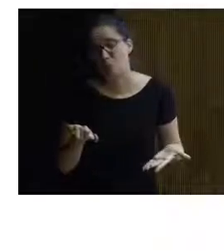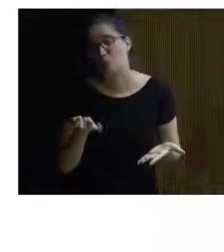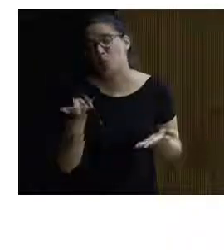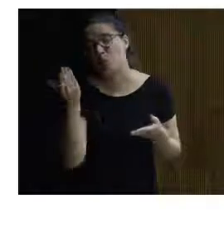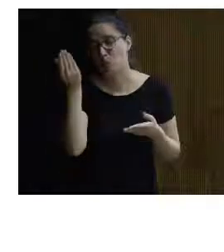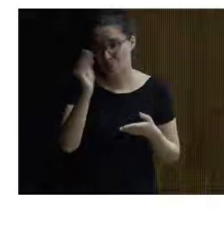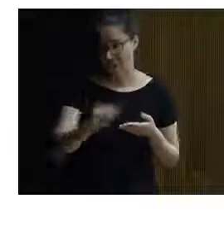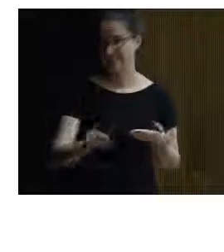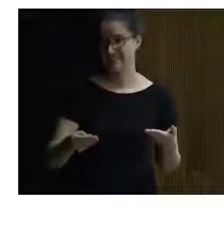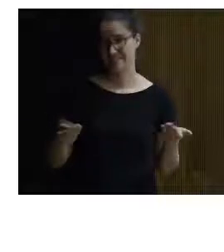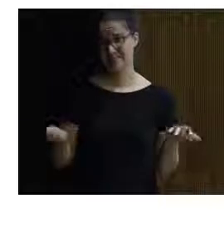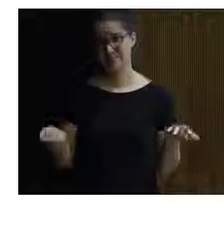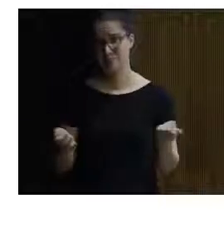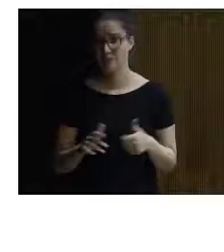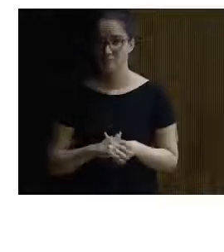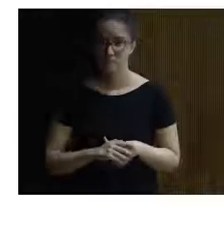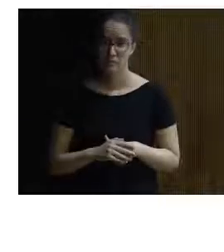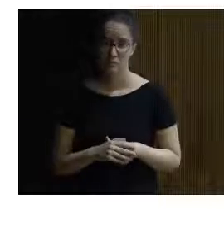un pelín más que no costaba